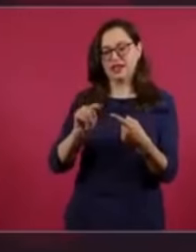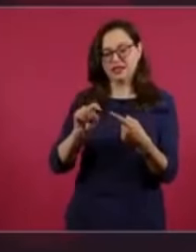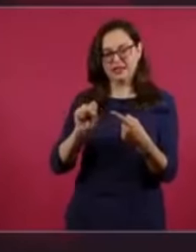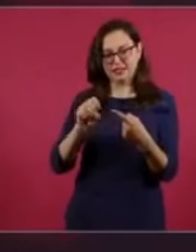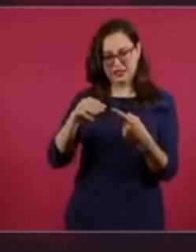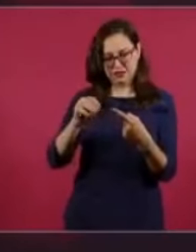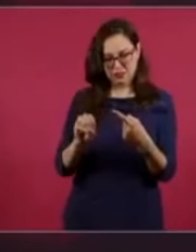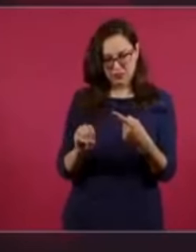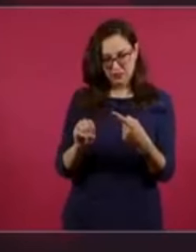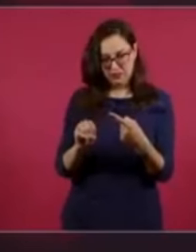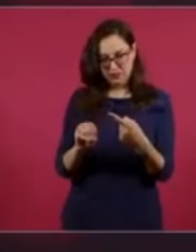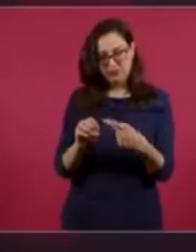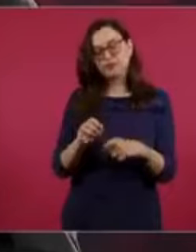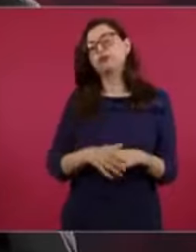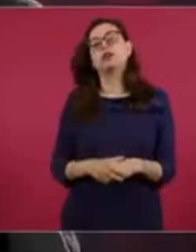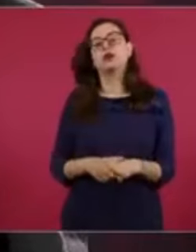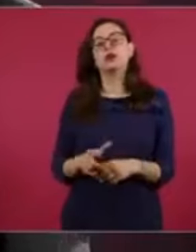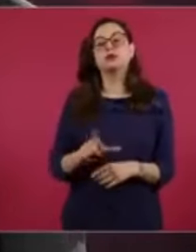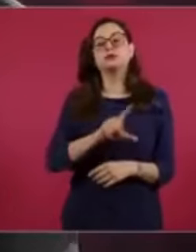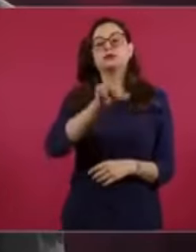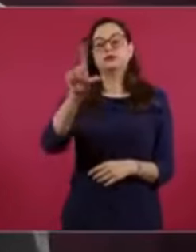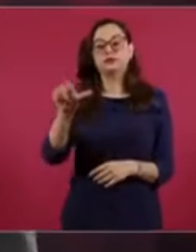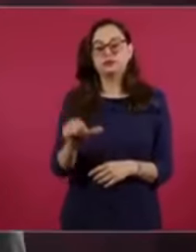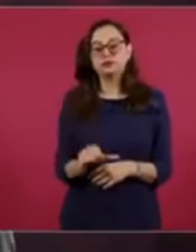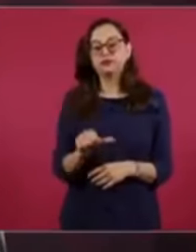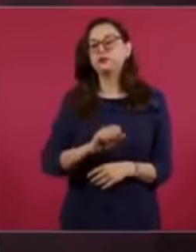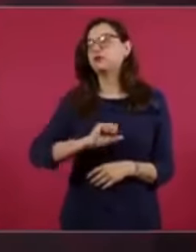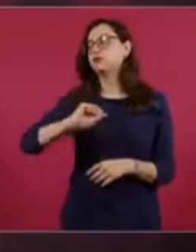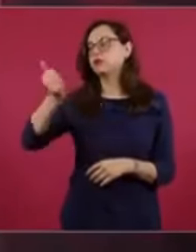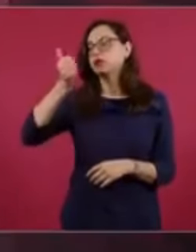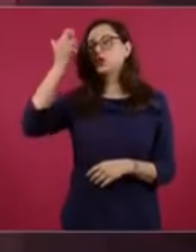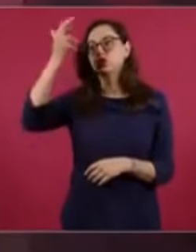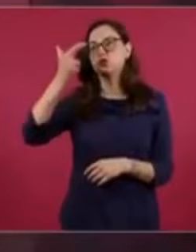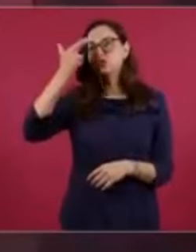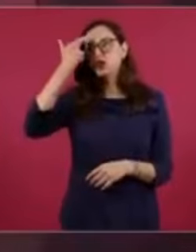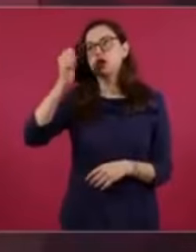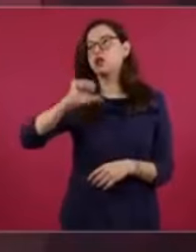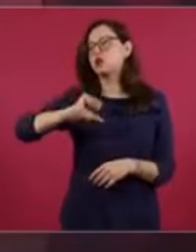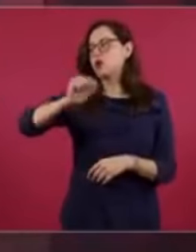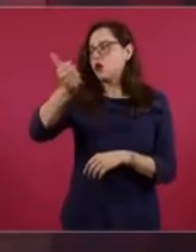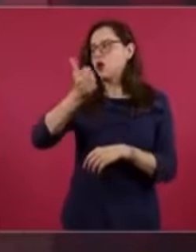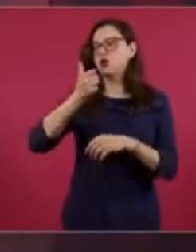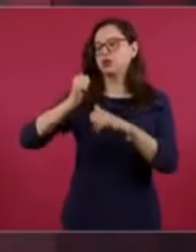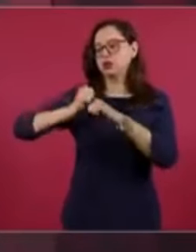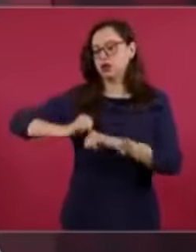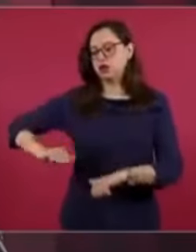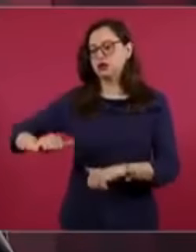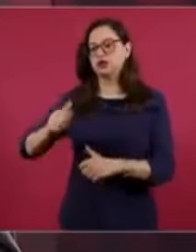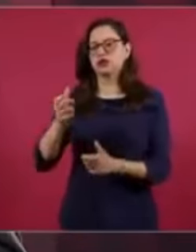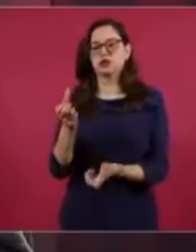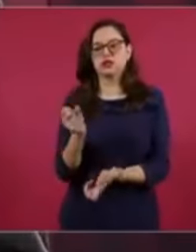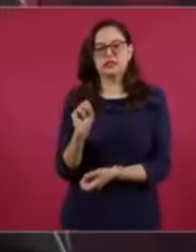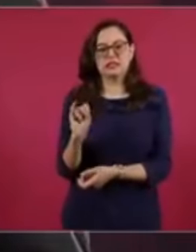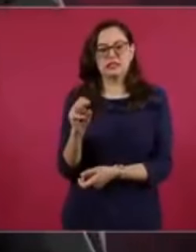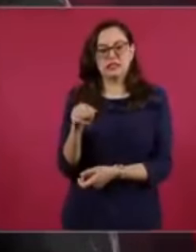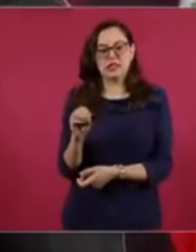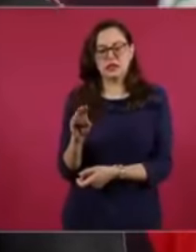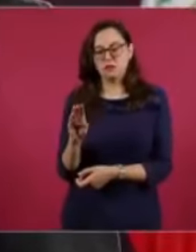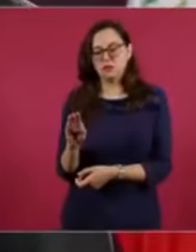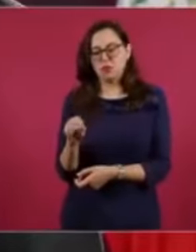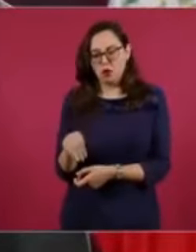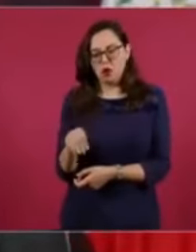tuvo que ver Lincoln, tuvo que ver antes Simón Bolívar, desde luego